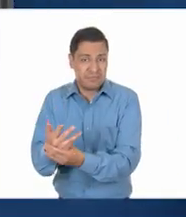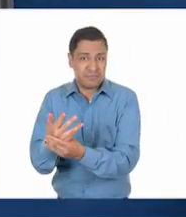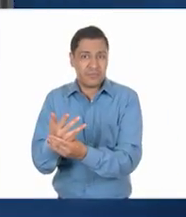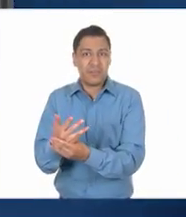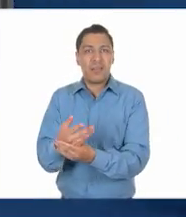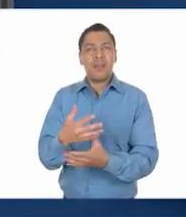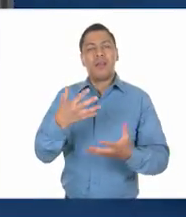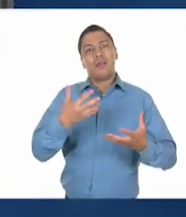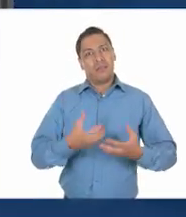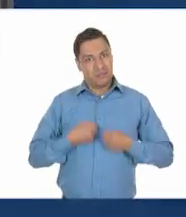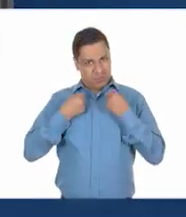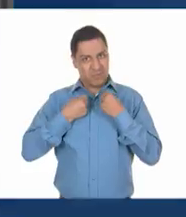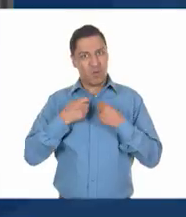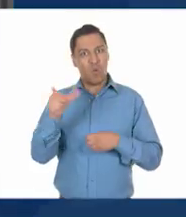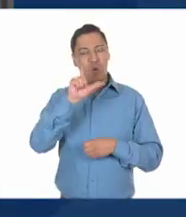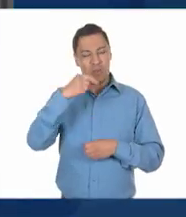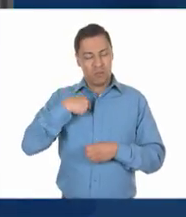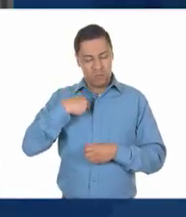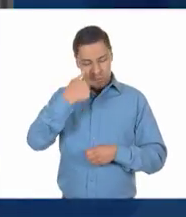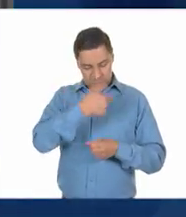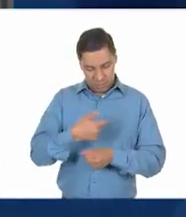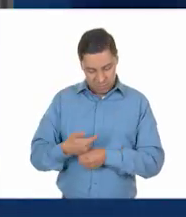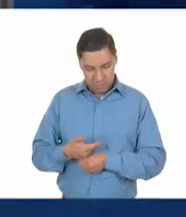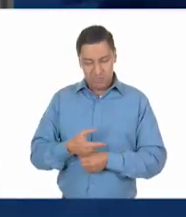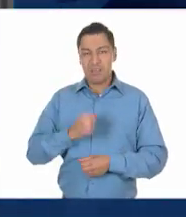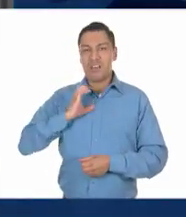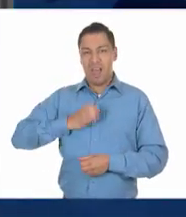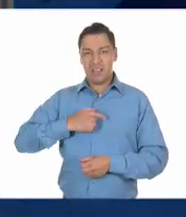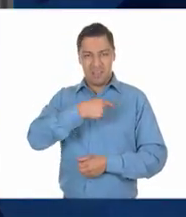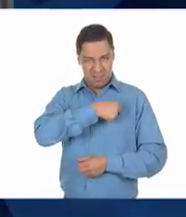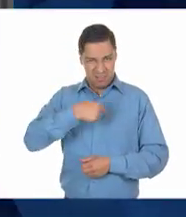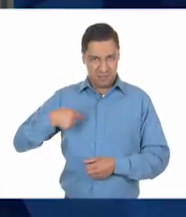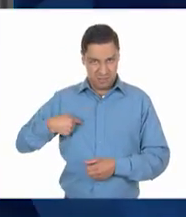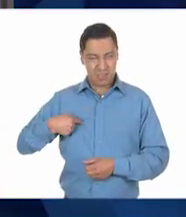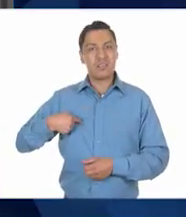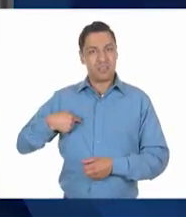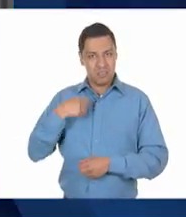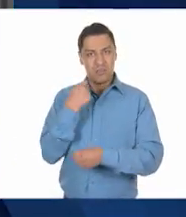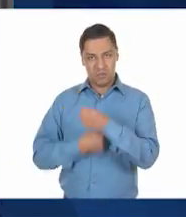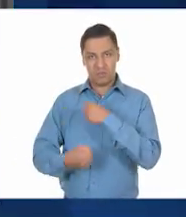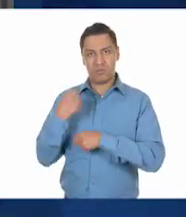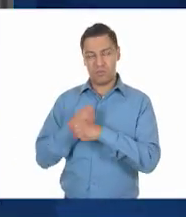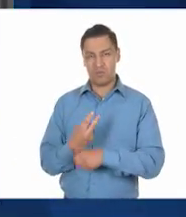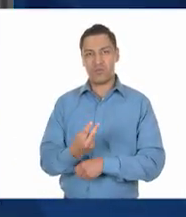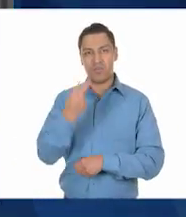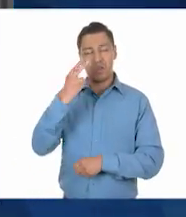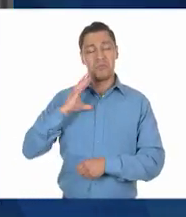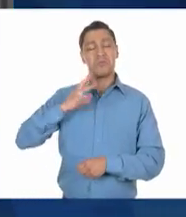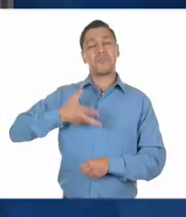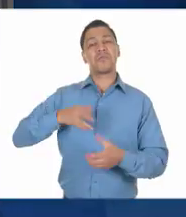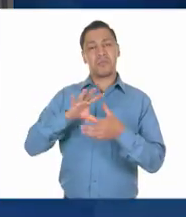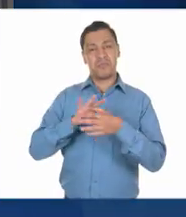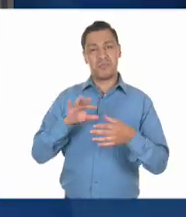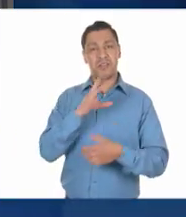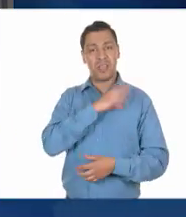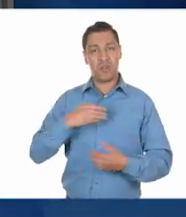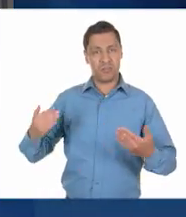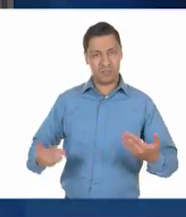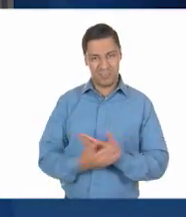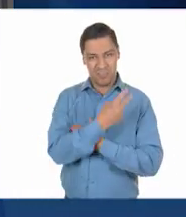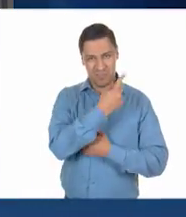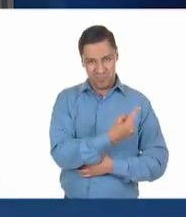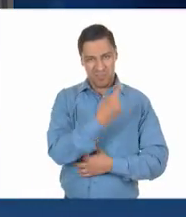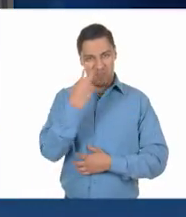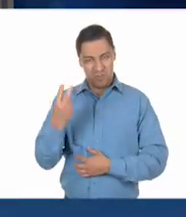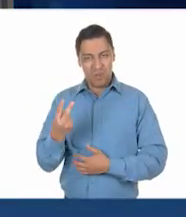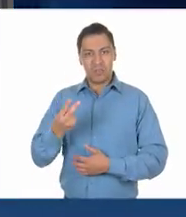éste le salvó la vida cuando le detectaron cáncer de mama hace dos años. Matilde cuenta con orgullo que sus dos hijas son profesionistas y